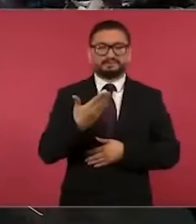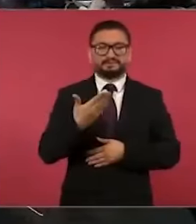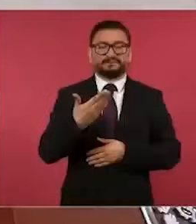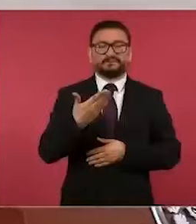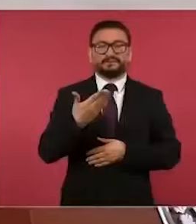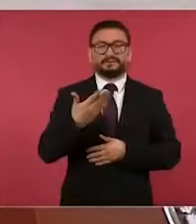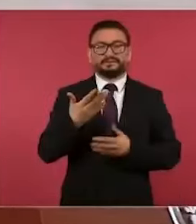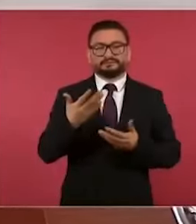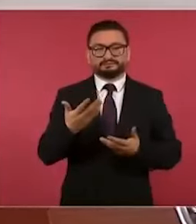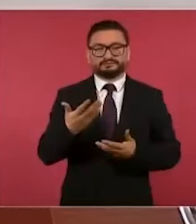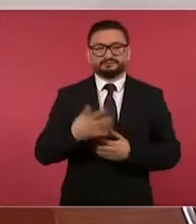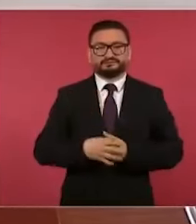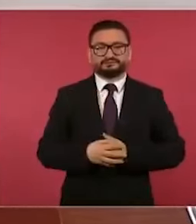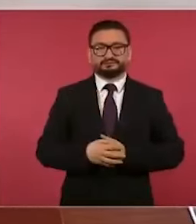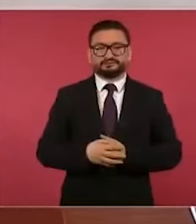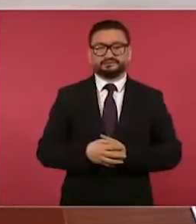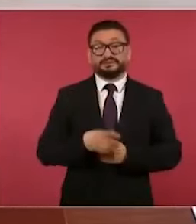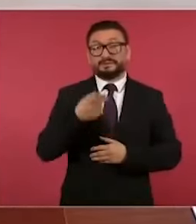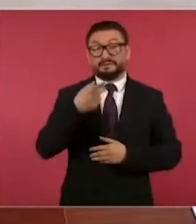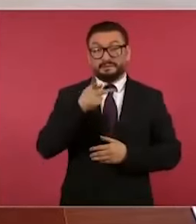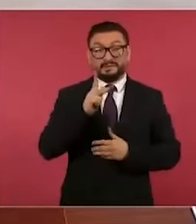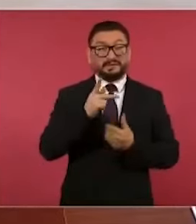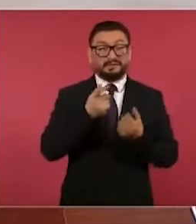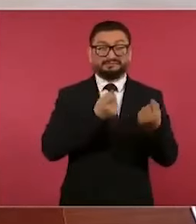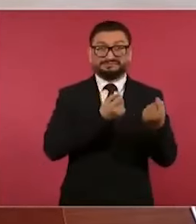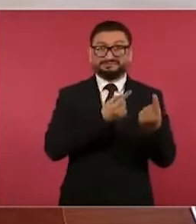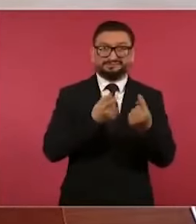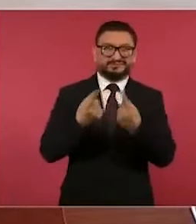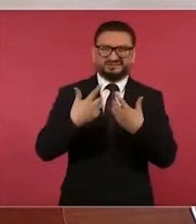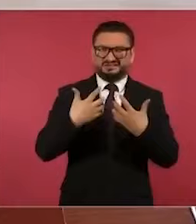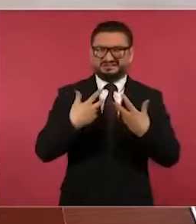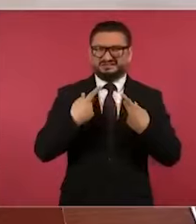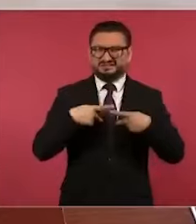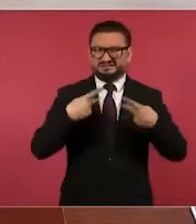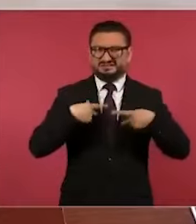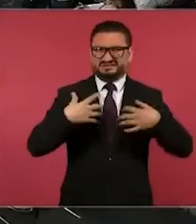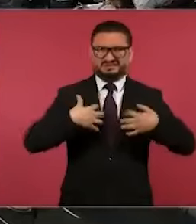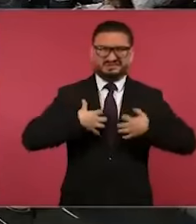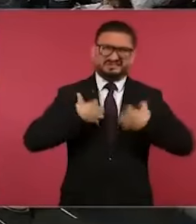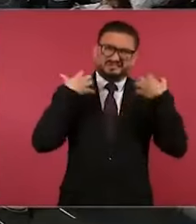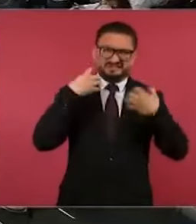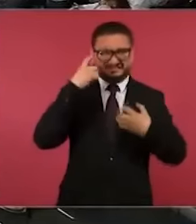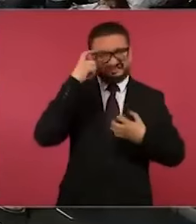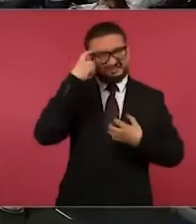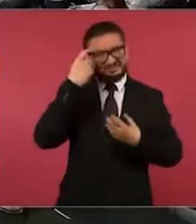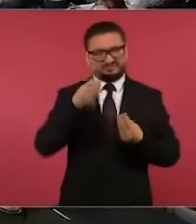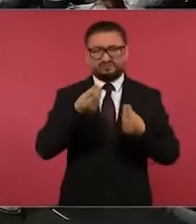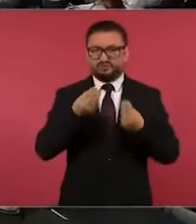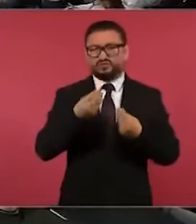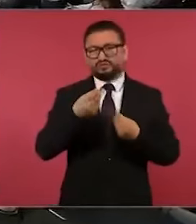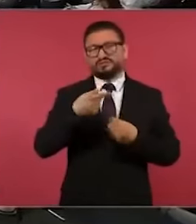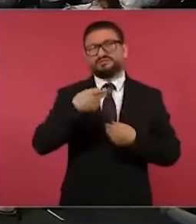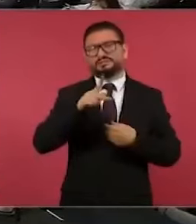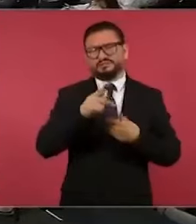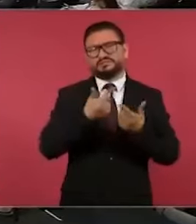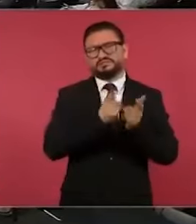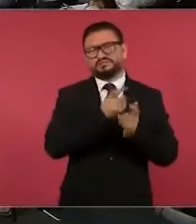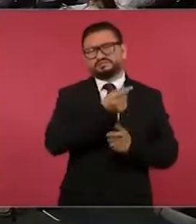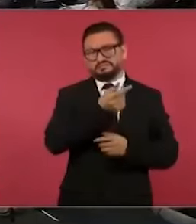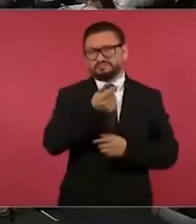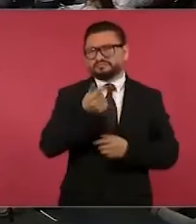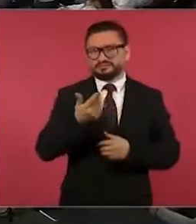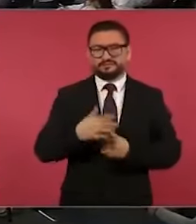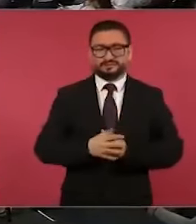hay unos que están muy enojados, mucho muy enojados, pero es minoría. Entonces,